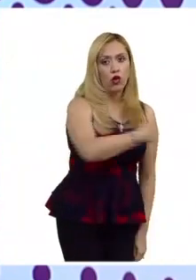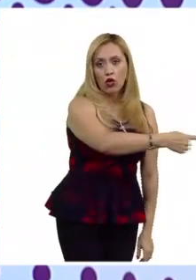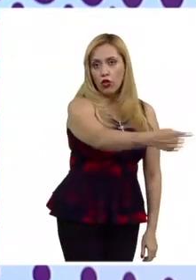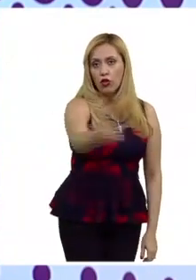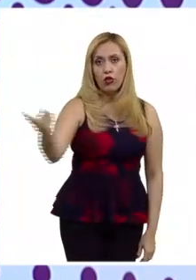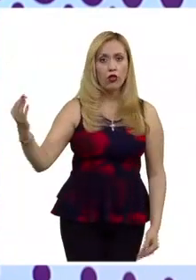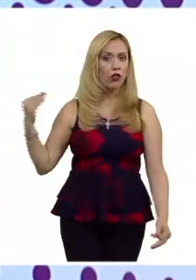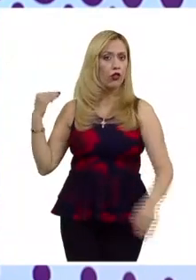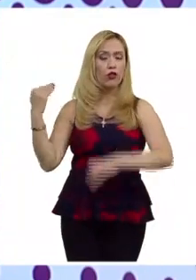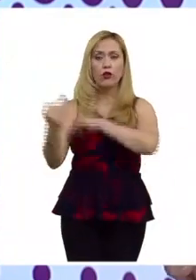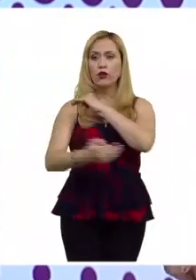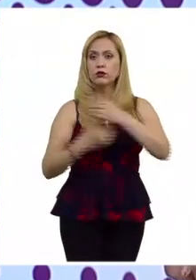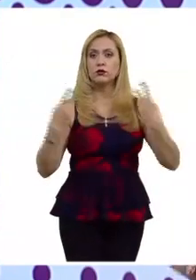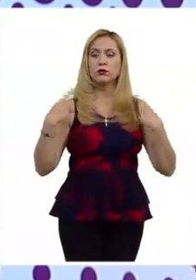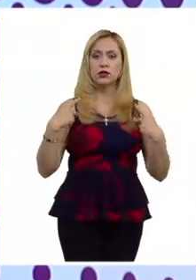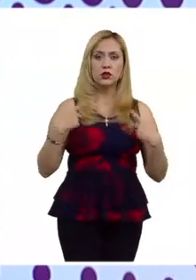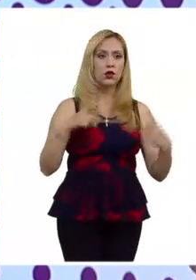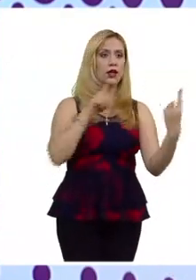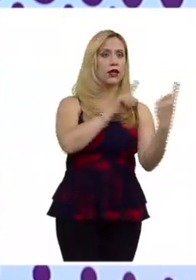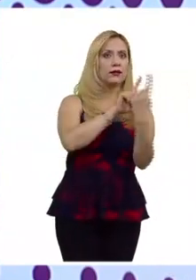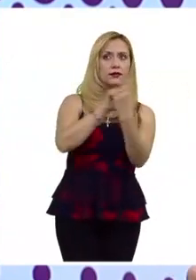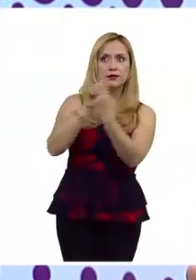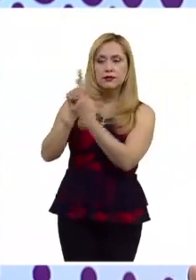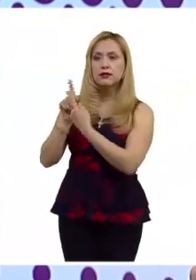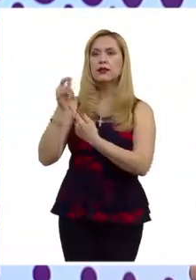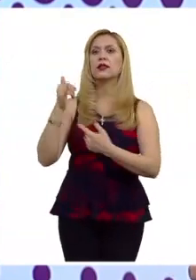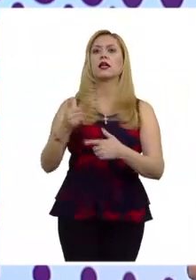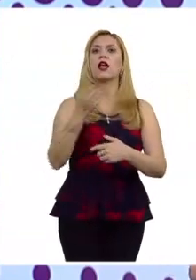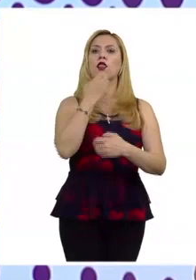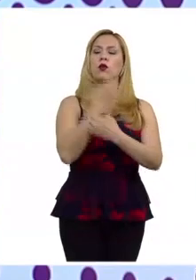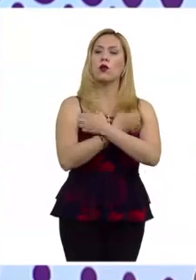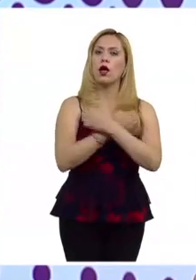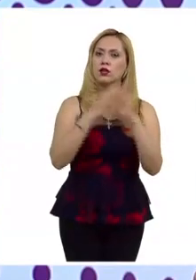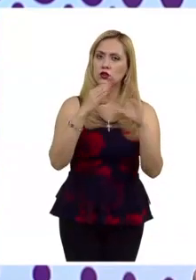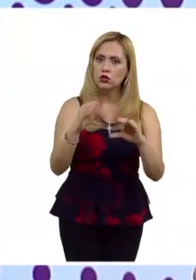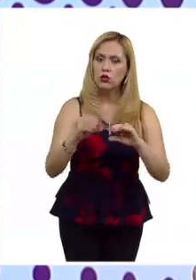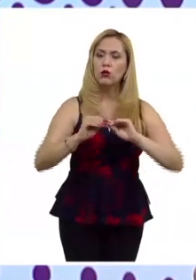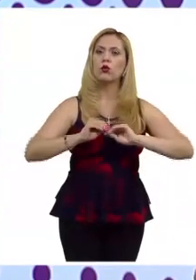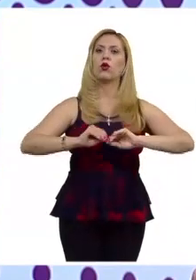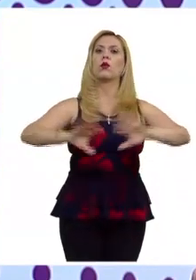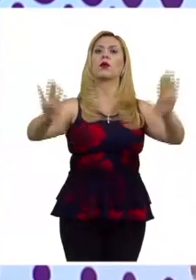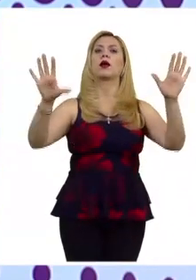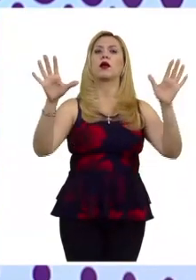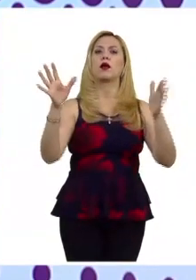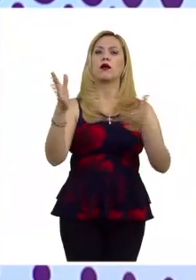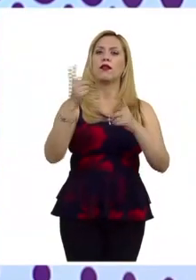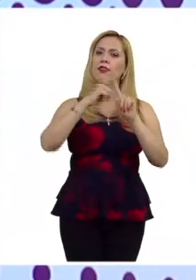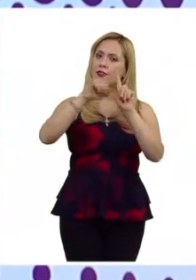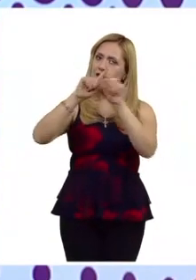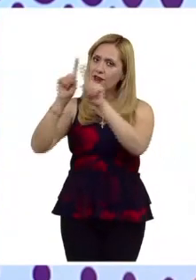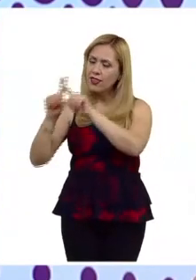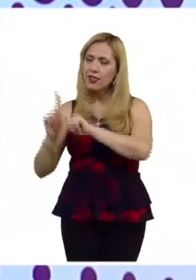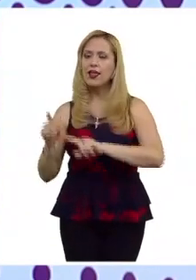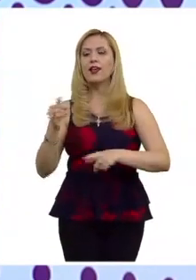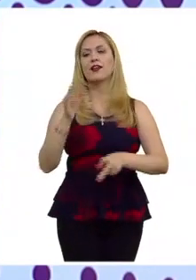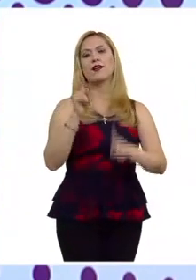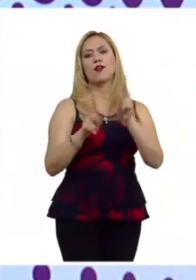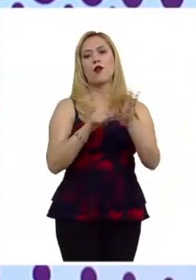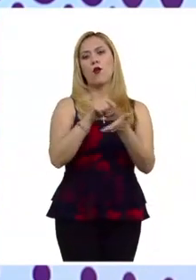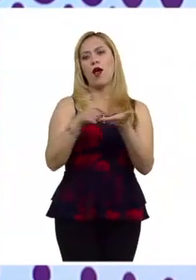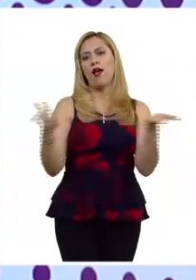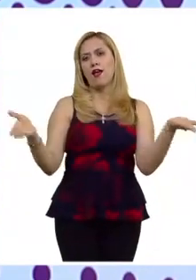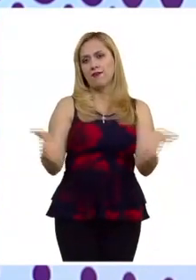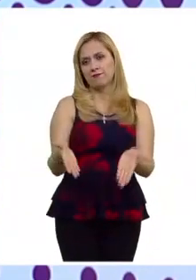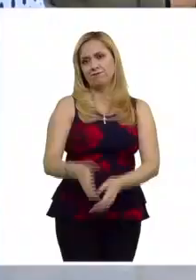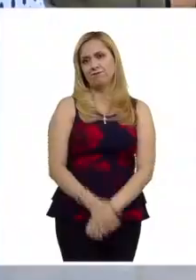todos en las relaciones particulares incluyendo la educación promoviendo la pluralidad y espacios de diálogo muy bien